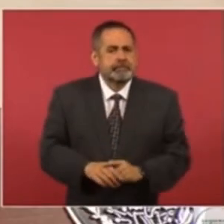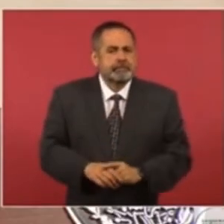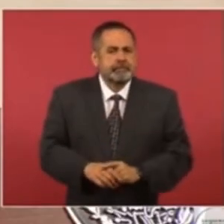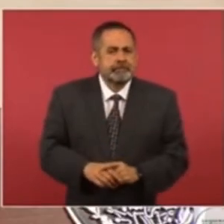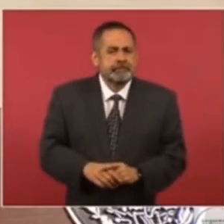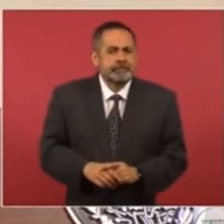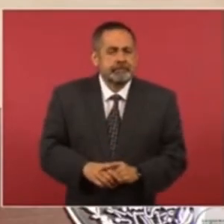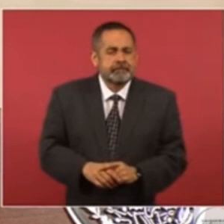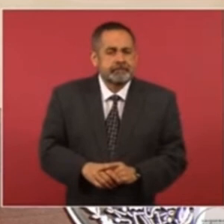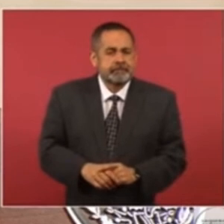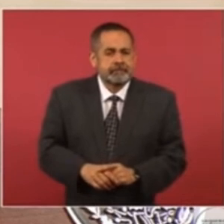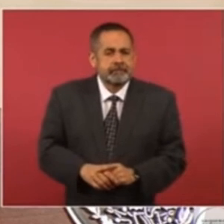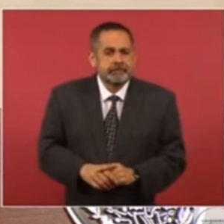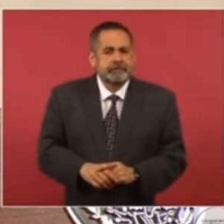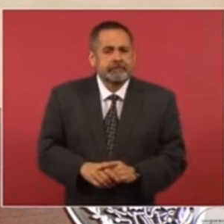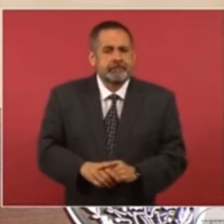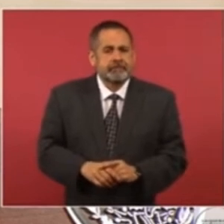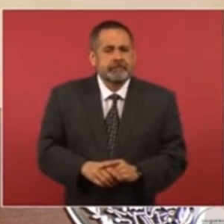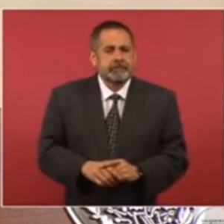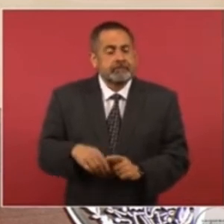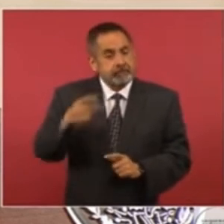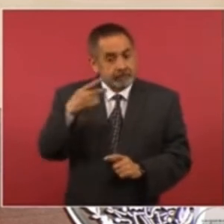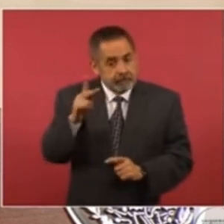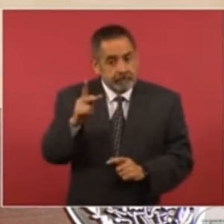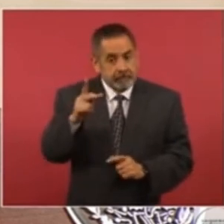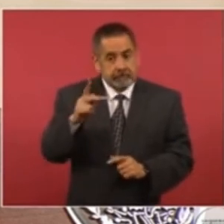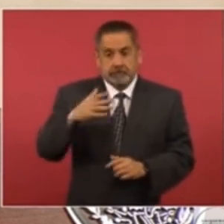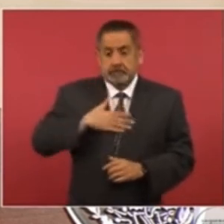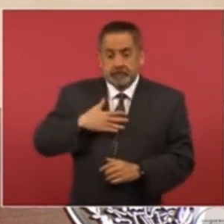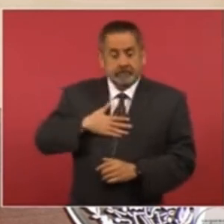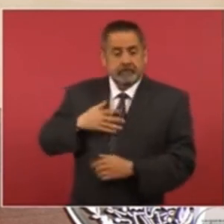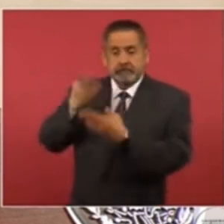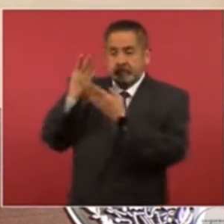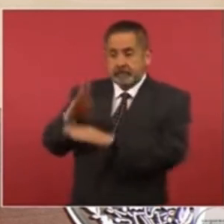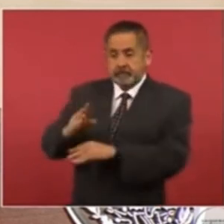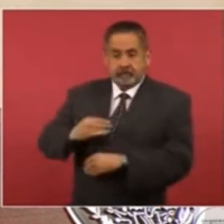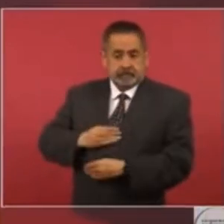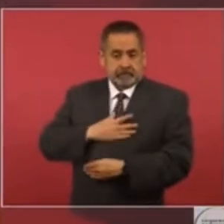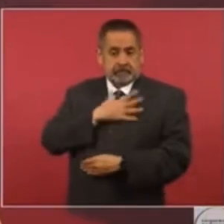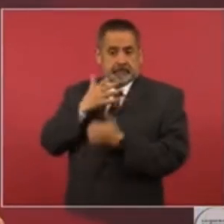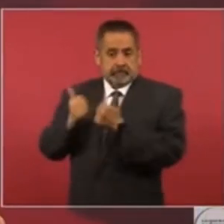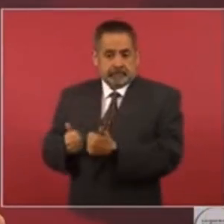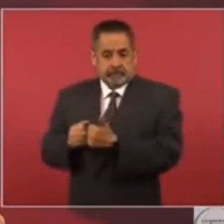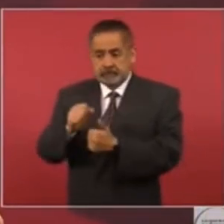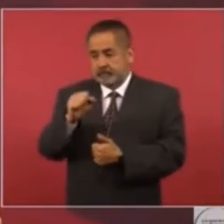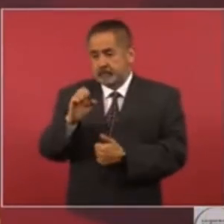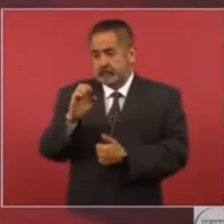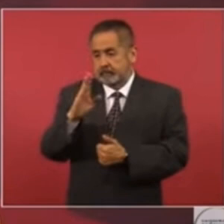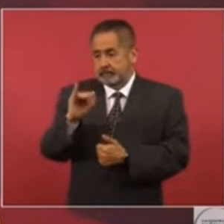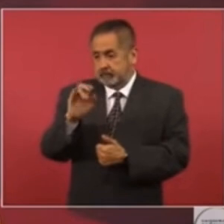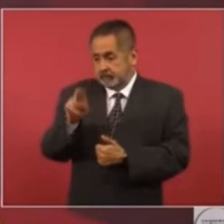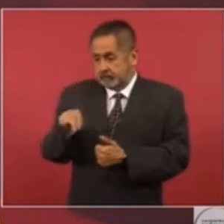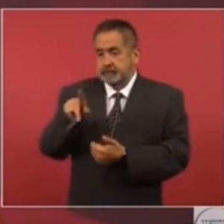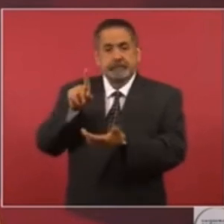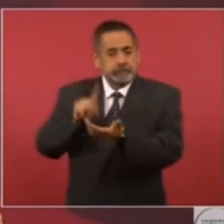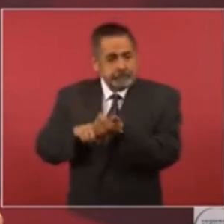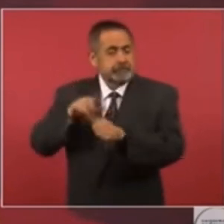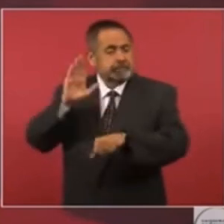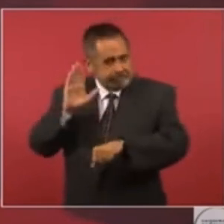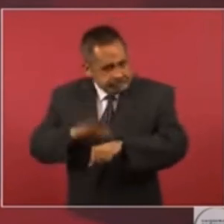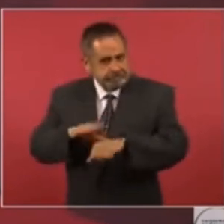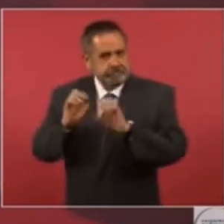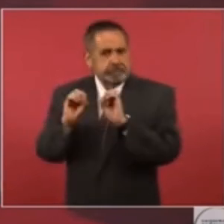este, pero el banco del bienestar va a ser el banco con más sucursales